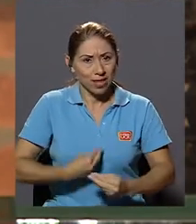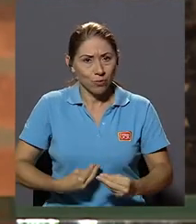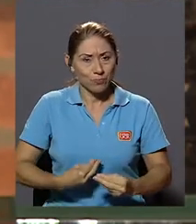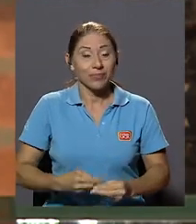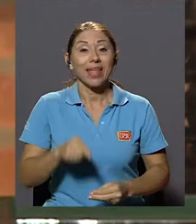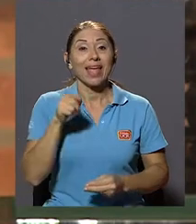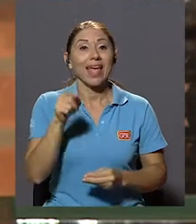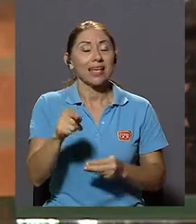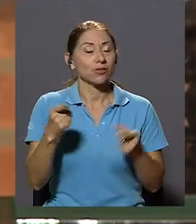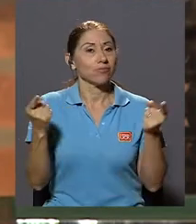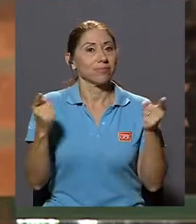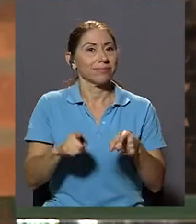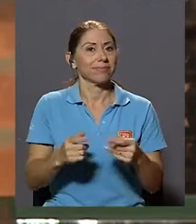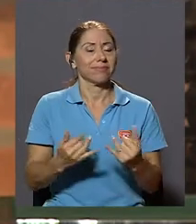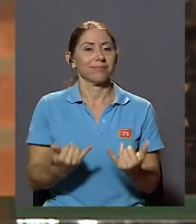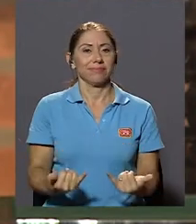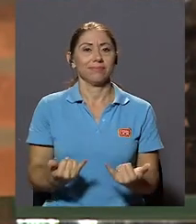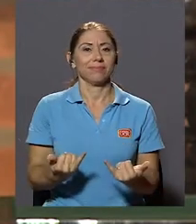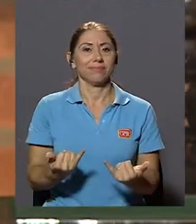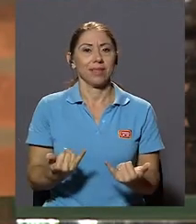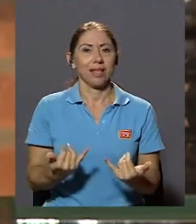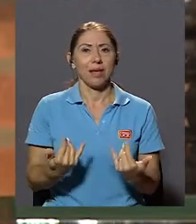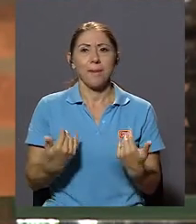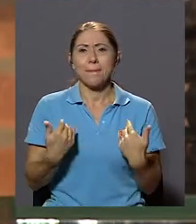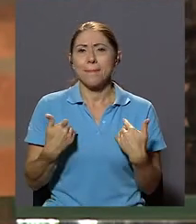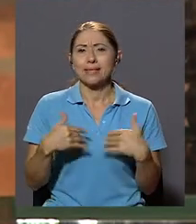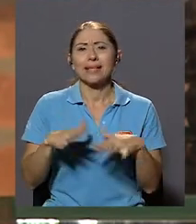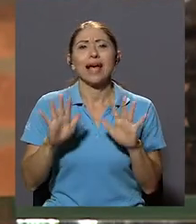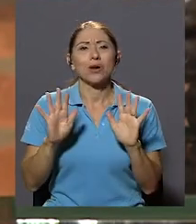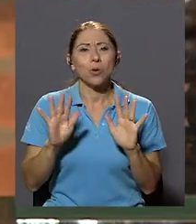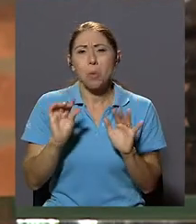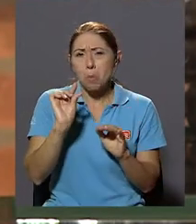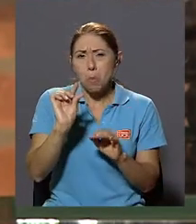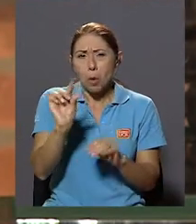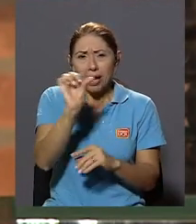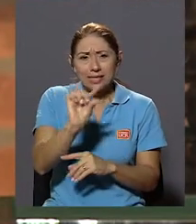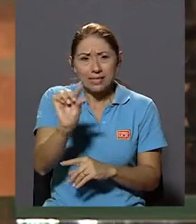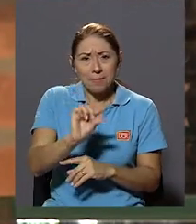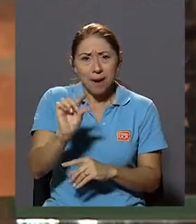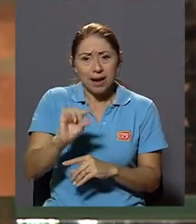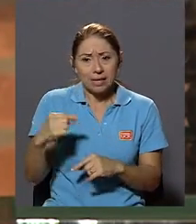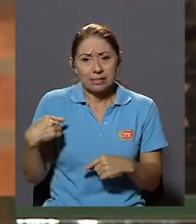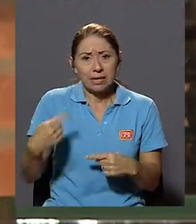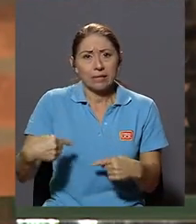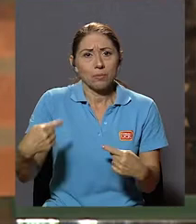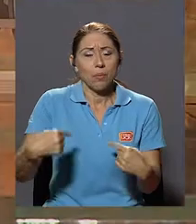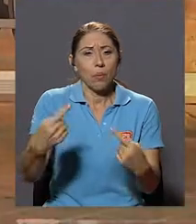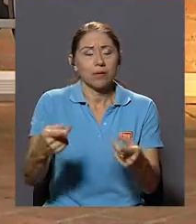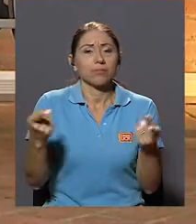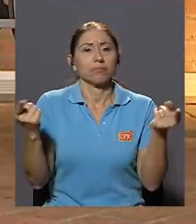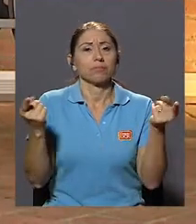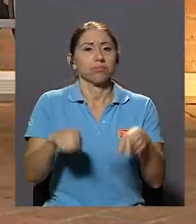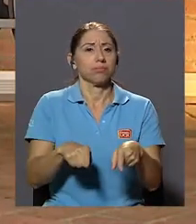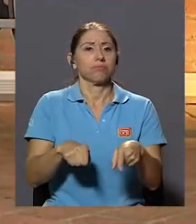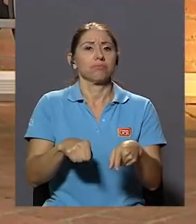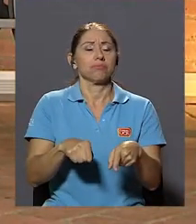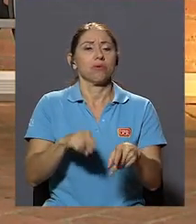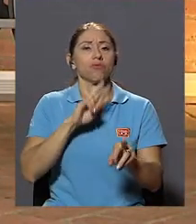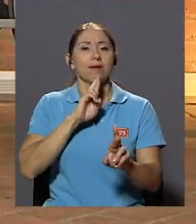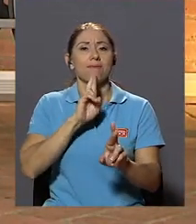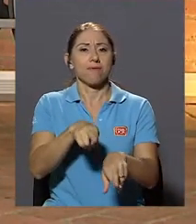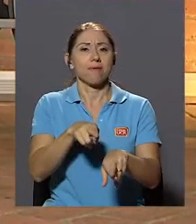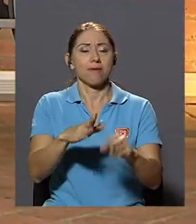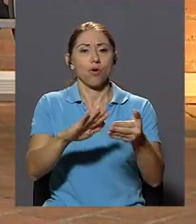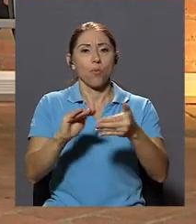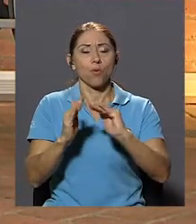casi que inmediata Pasaron apenas semanas, pocas semanas Para que se diera una reacción